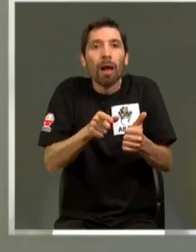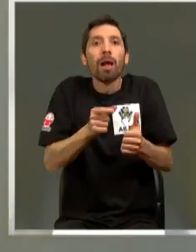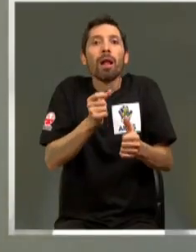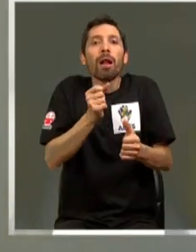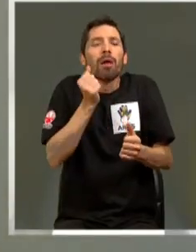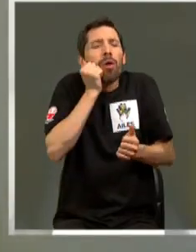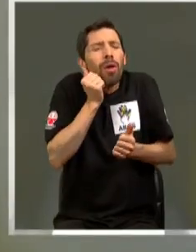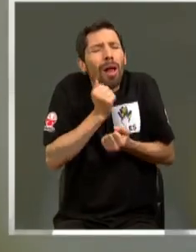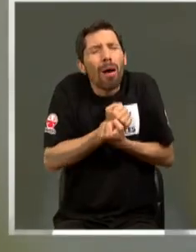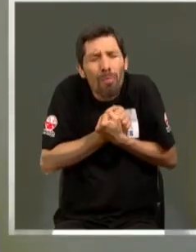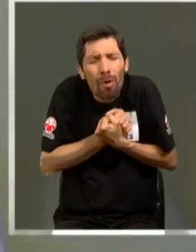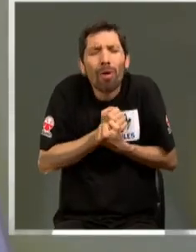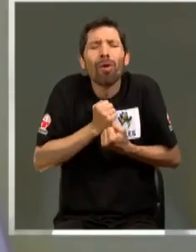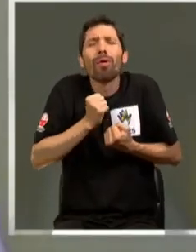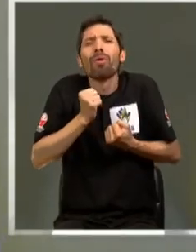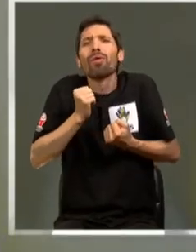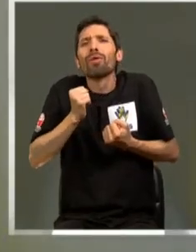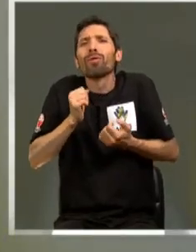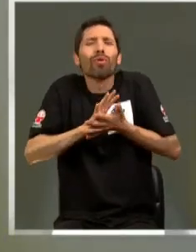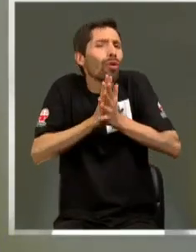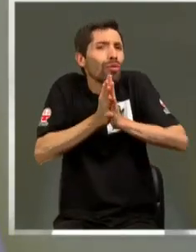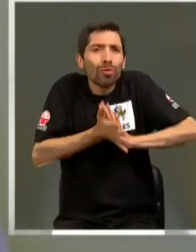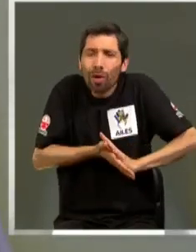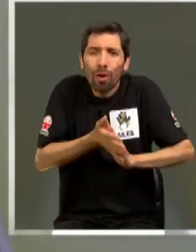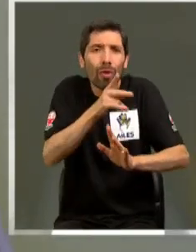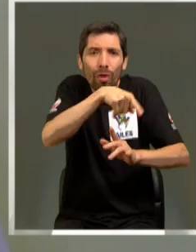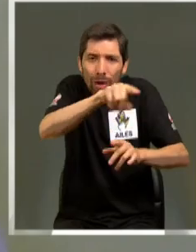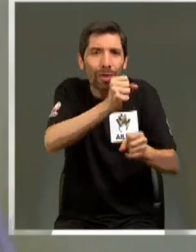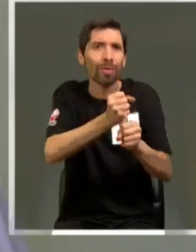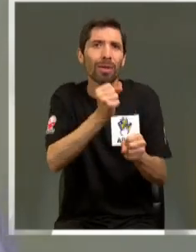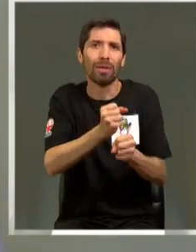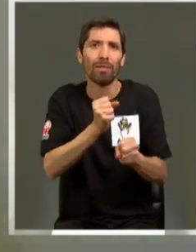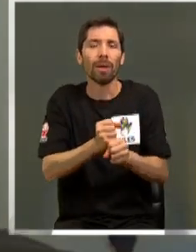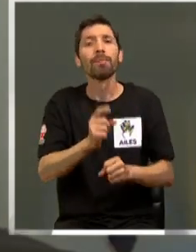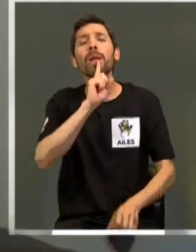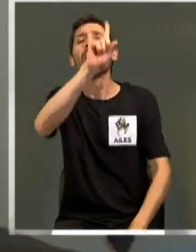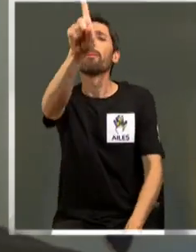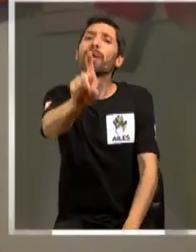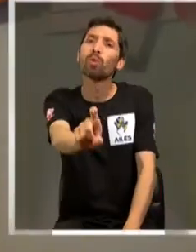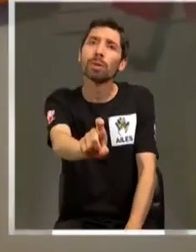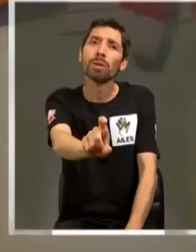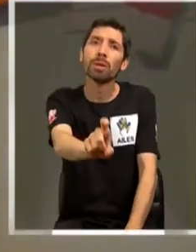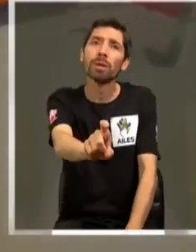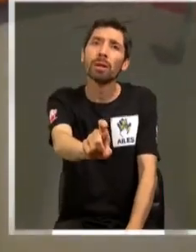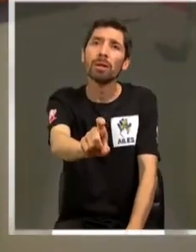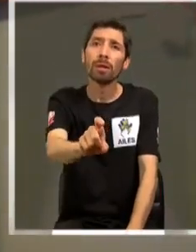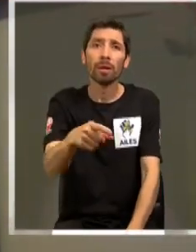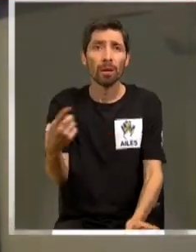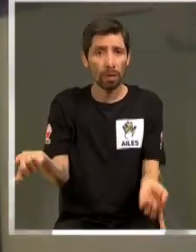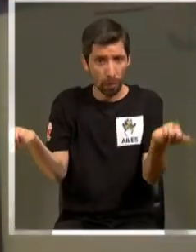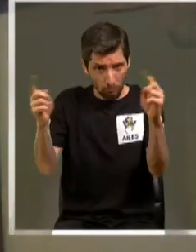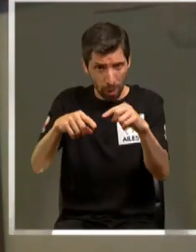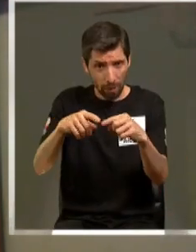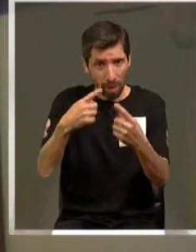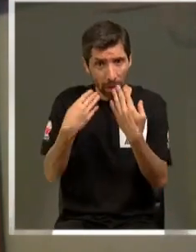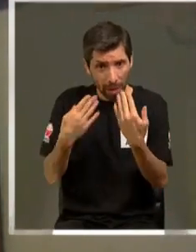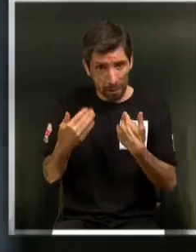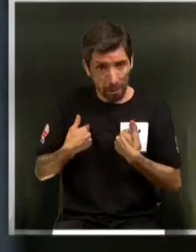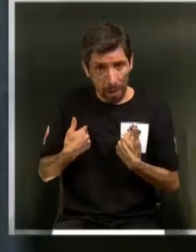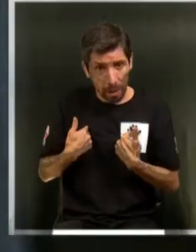con cariño, lo hacen con todo. Una pregunta. ¿Me van a volver a hacer una entrevista?